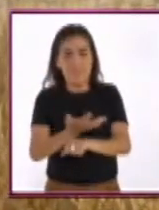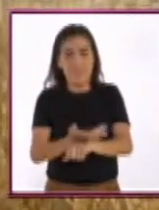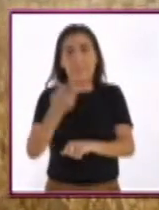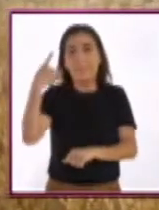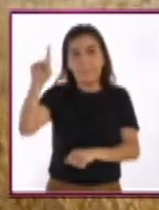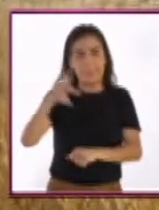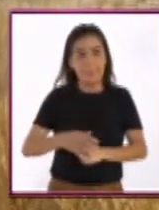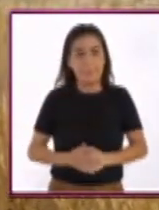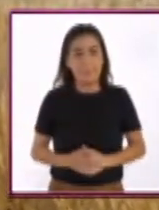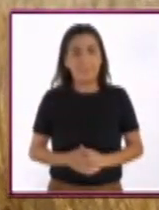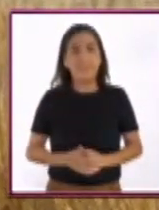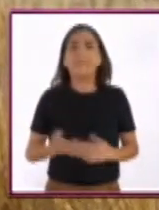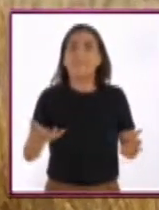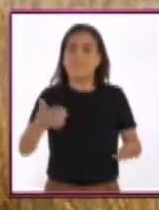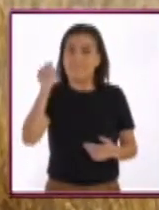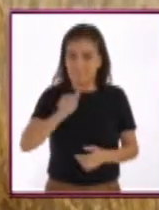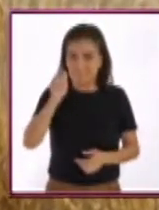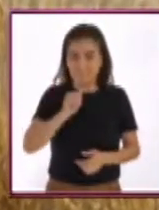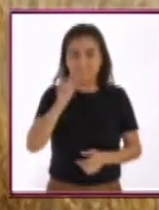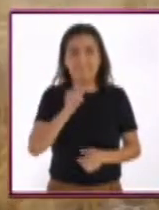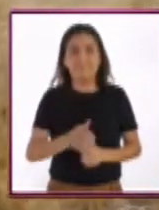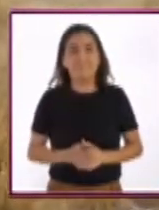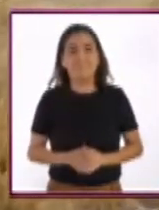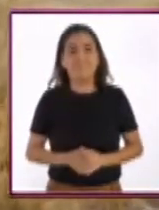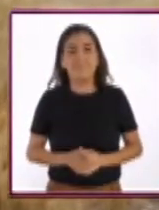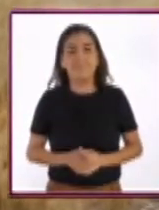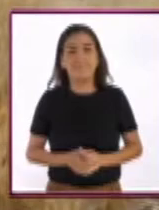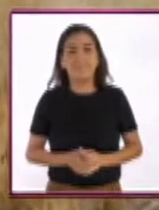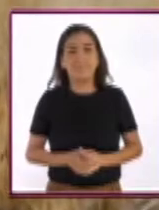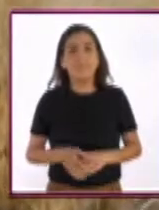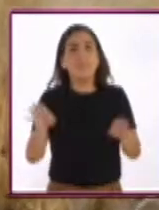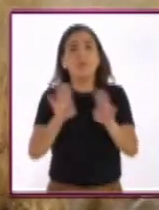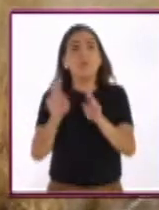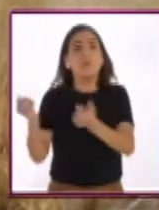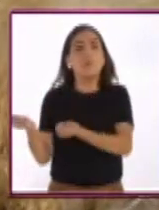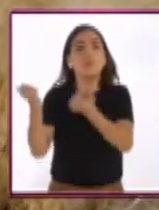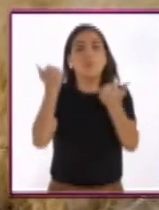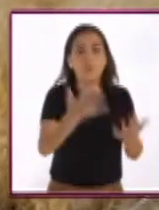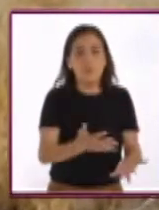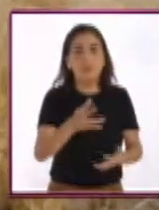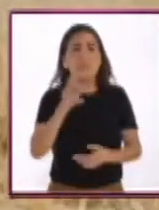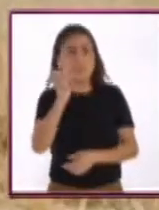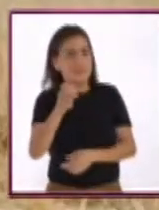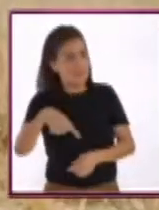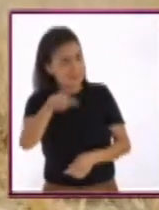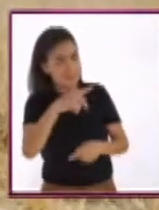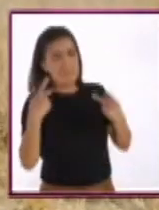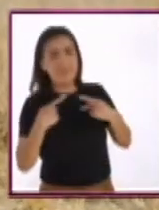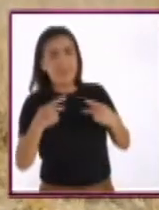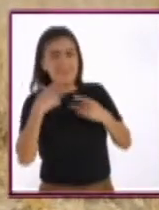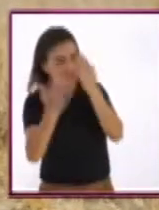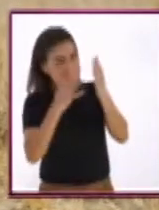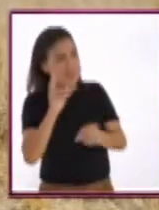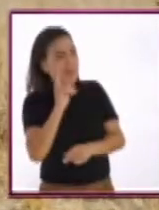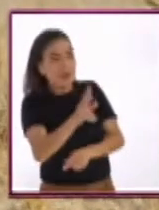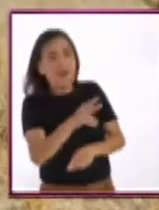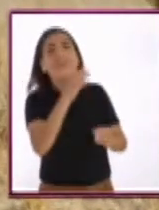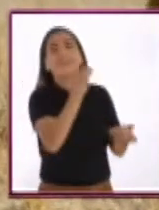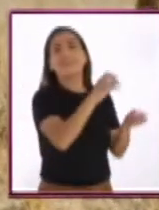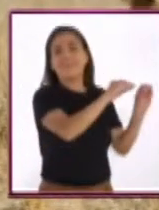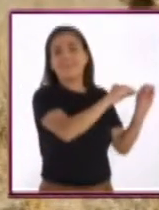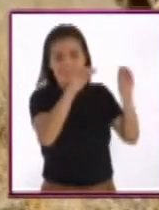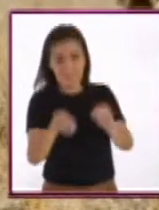traído por el Departamento de Agricultura de Estados Unidos, y como siempre, inmediatamente atrajo la atención de los agrónomos